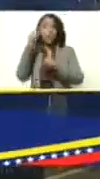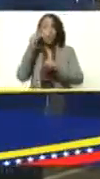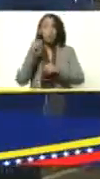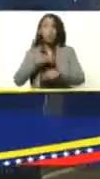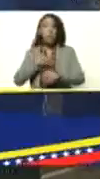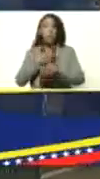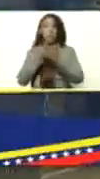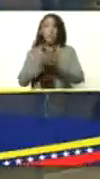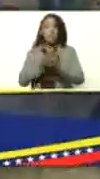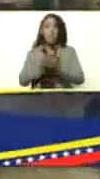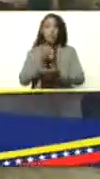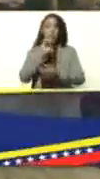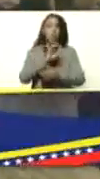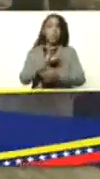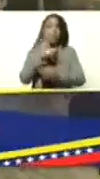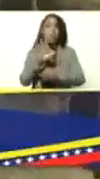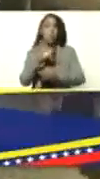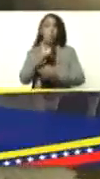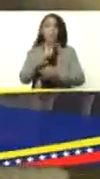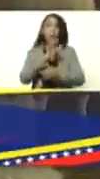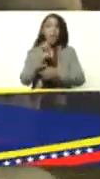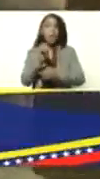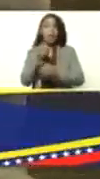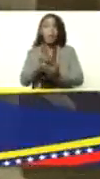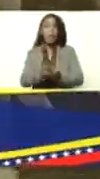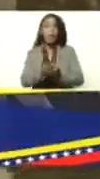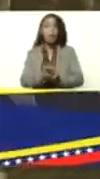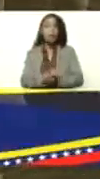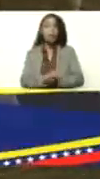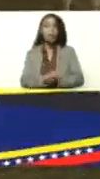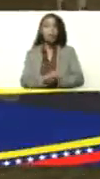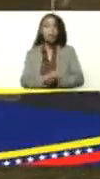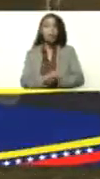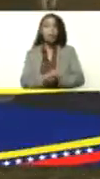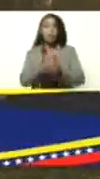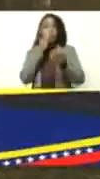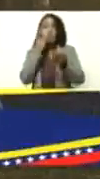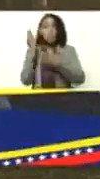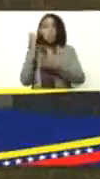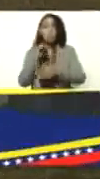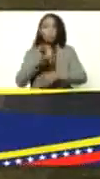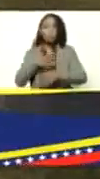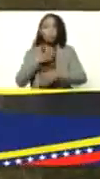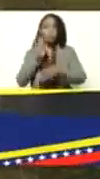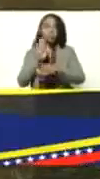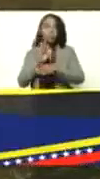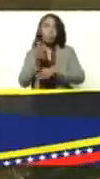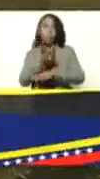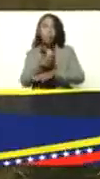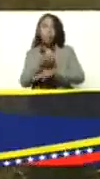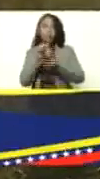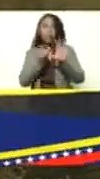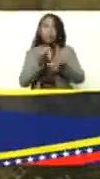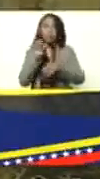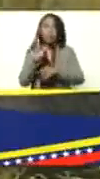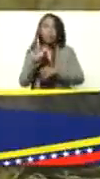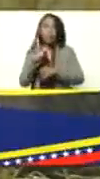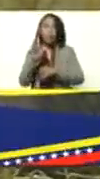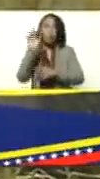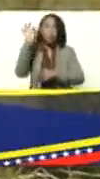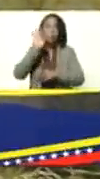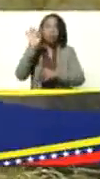pesar unos 35 a 40 kilogramos. Correcto. Y en canal te pueden rendir alrededor del 65%.